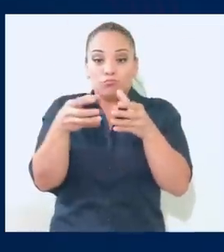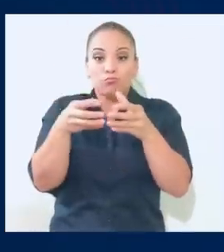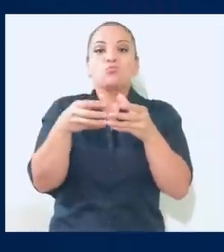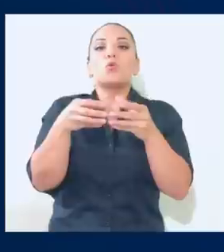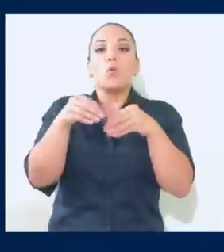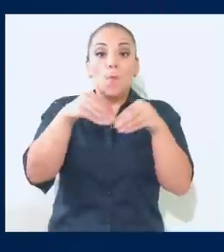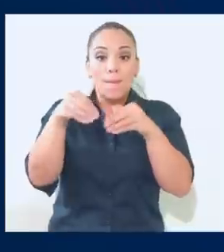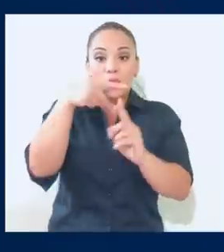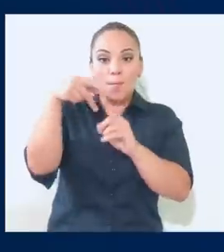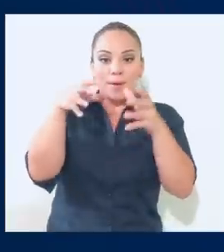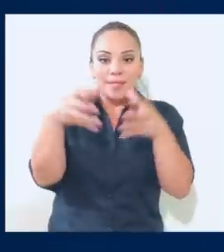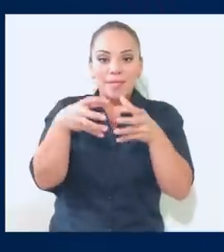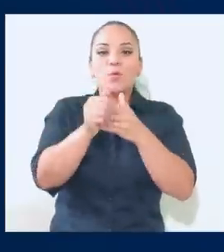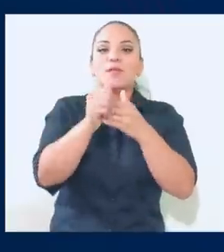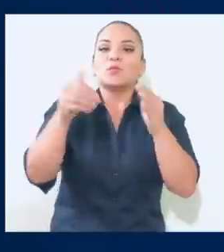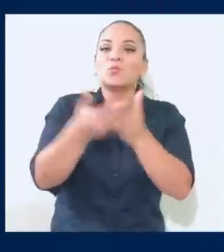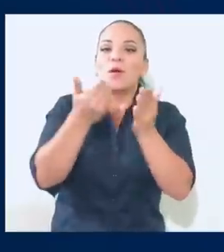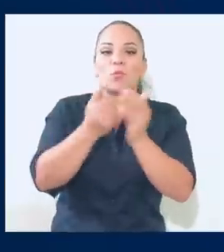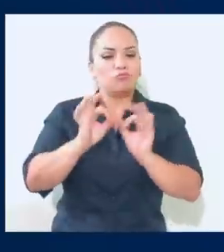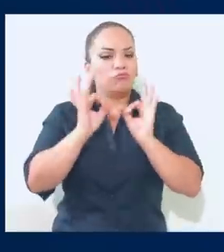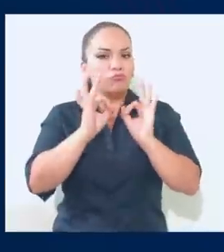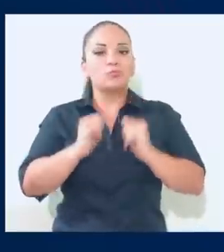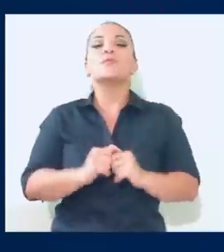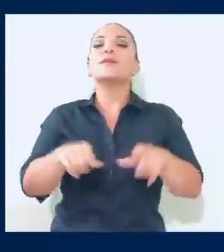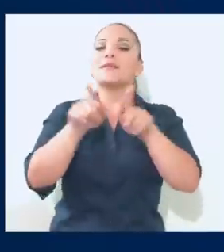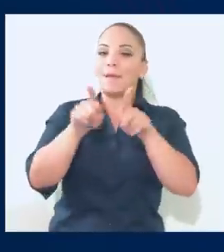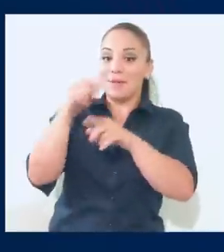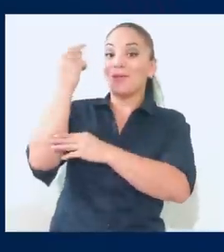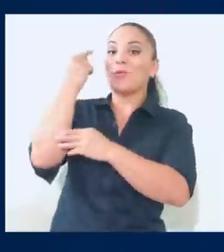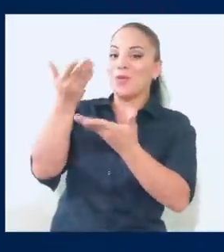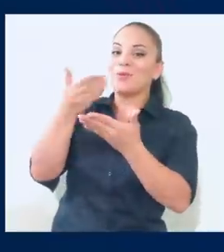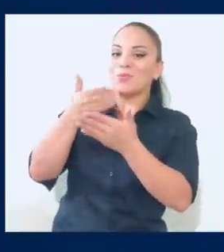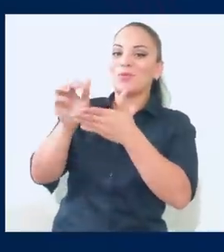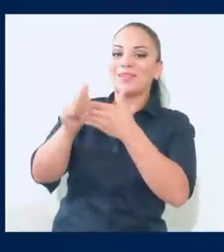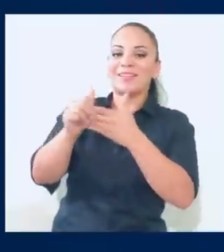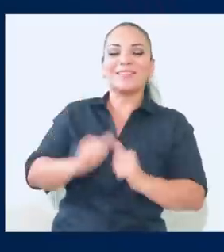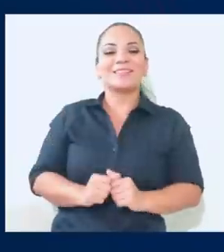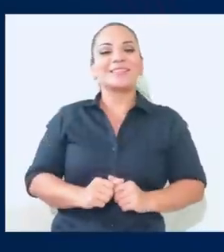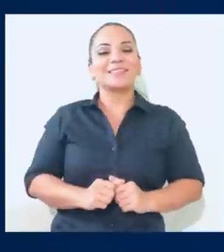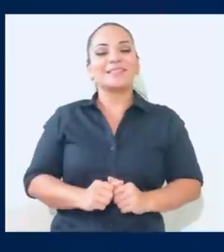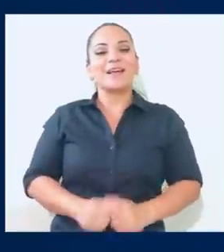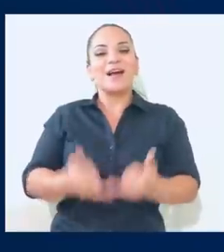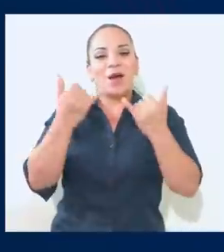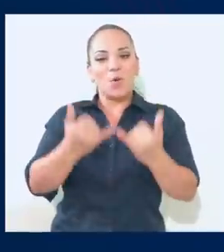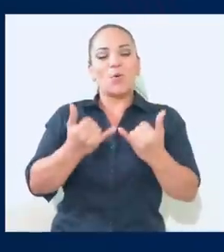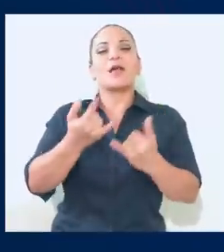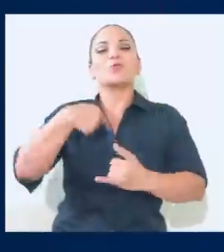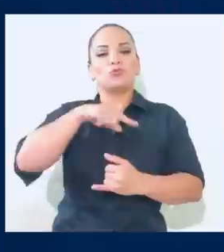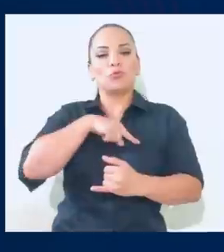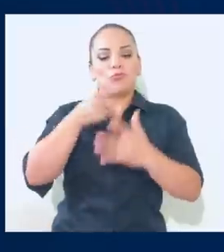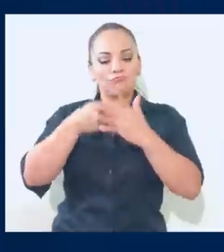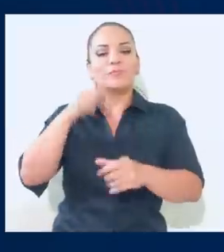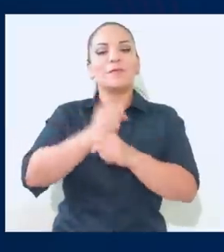tiene liderazgos nuevos y frescos, y también el gobierno. Y nos volvimos a poner a trabajar